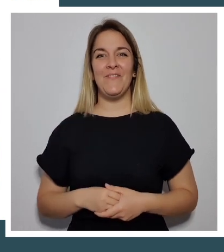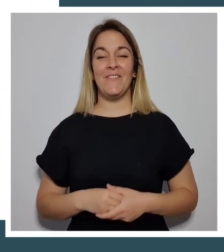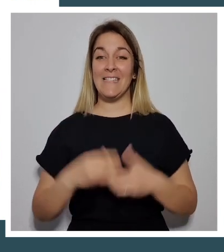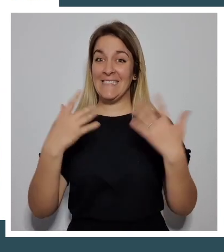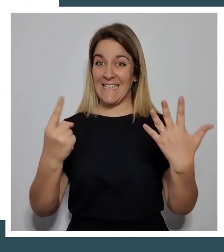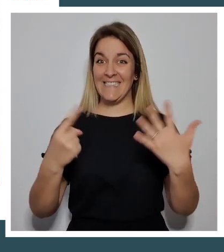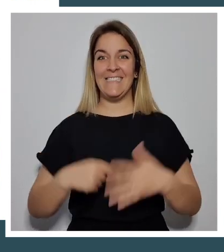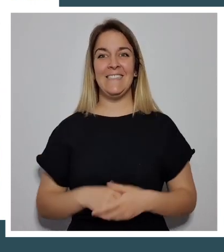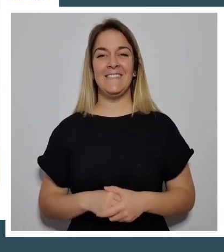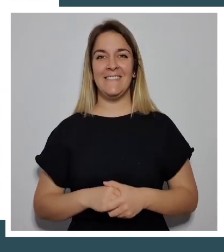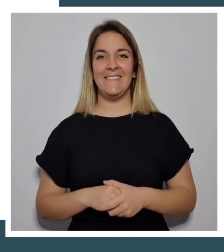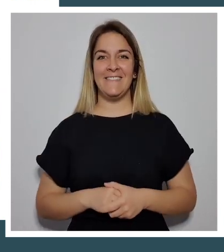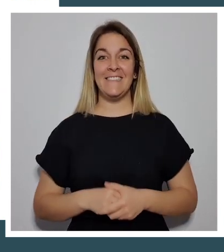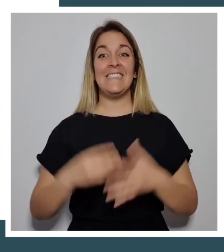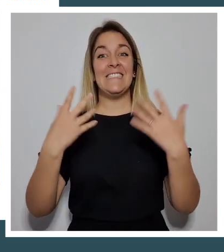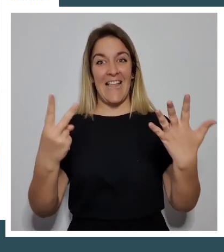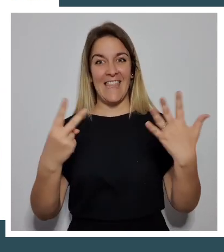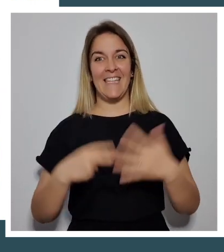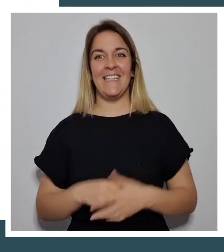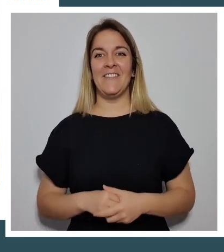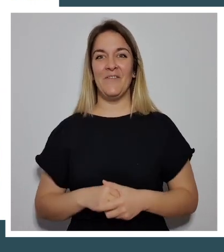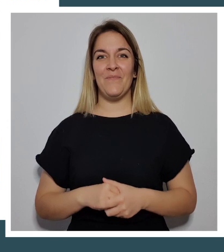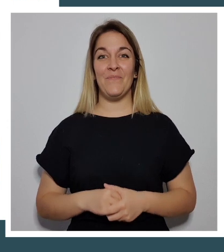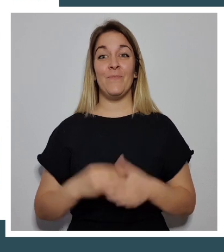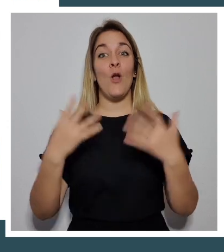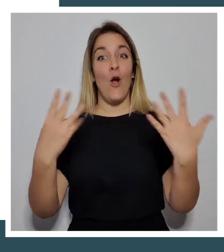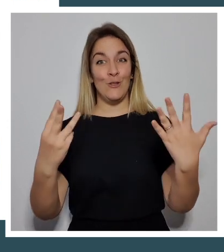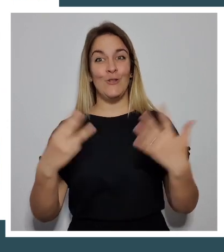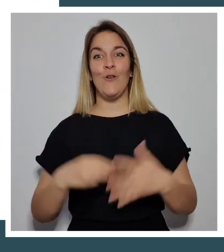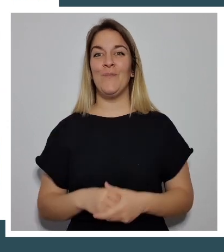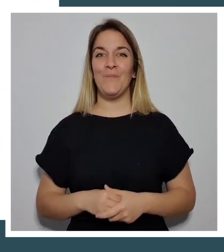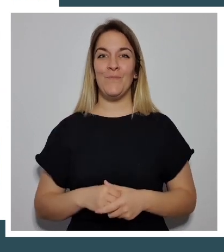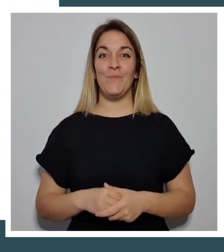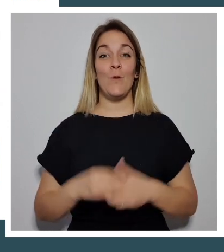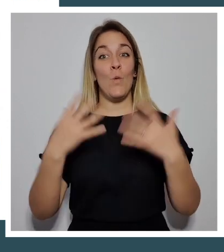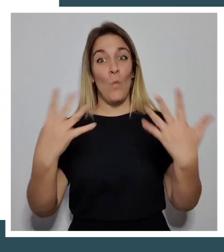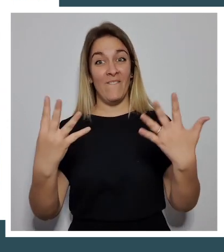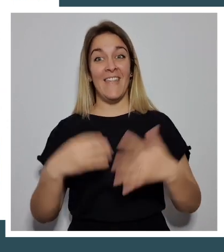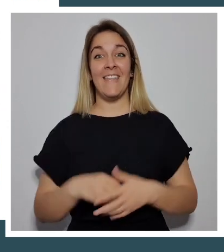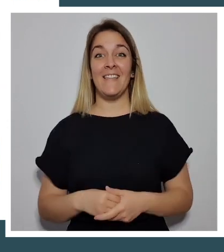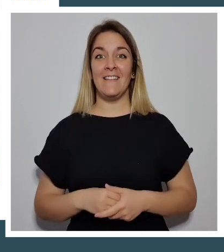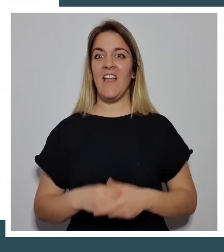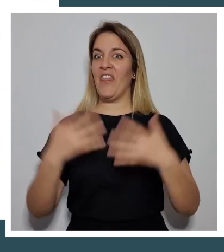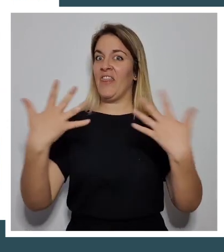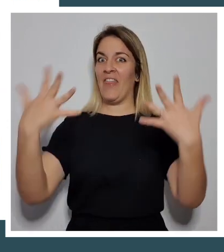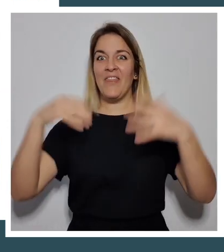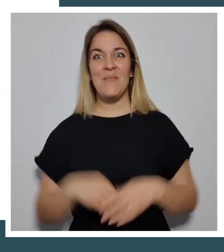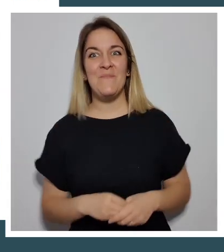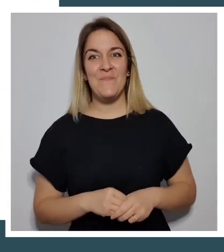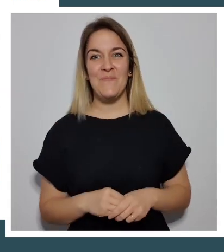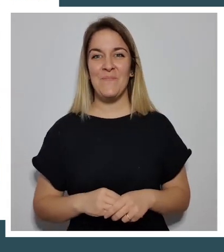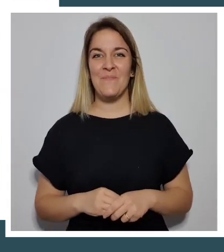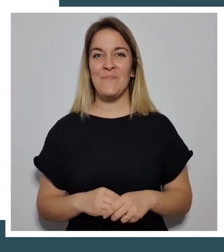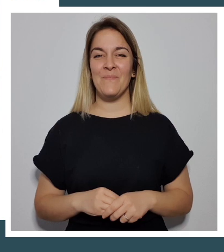6, 7, 8, 9 y 10.